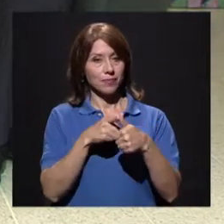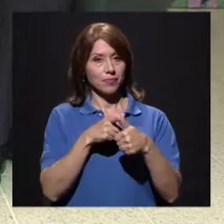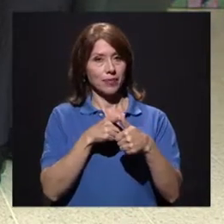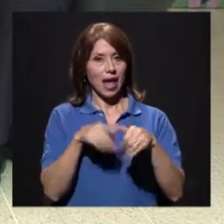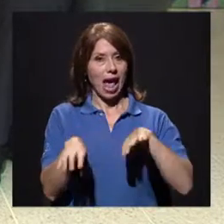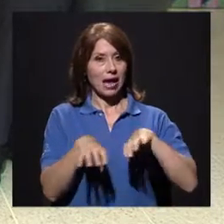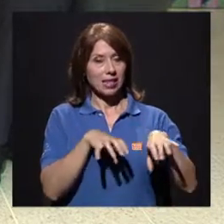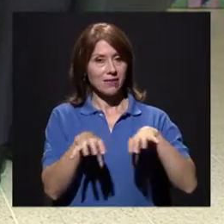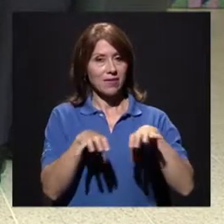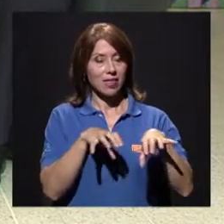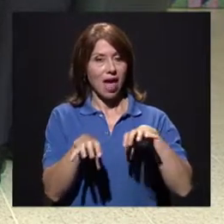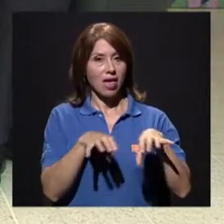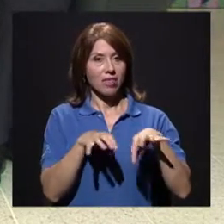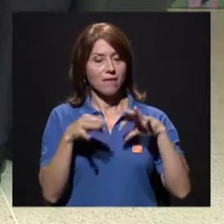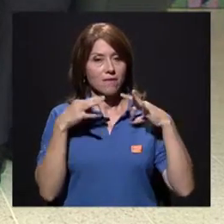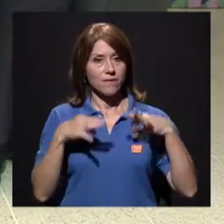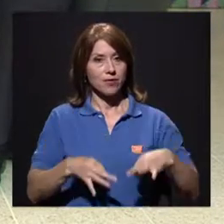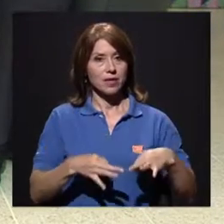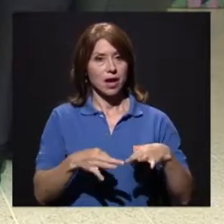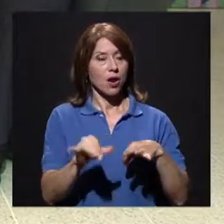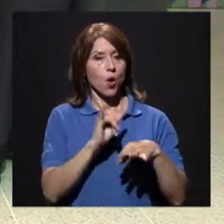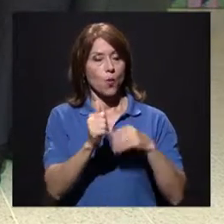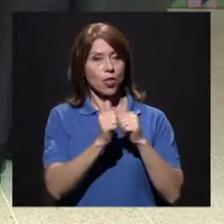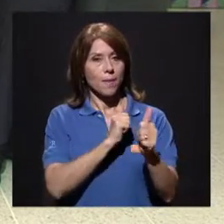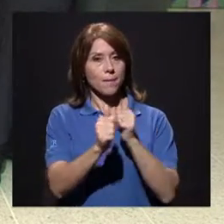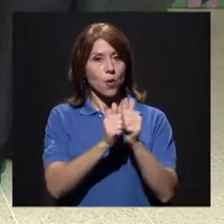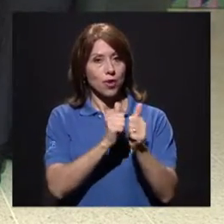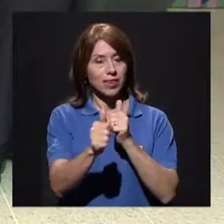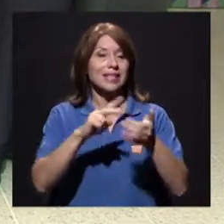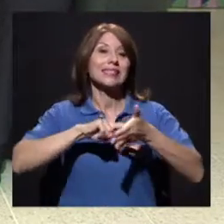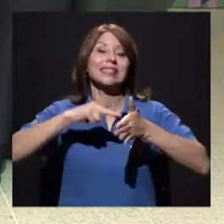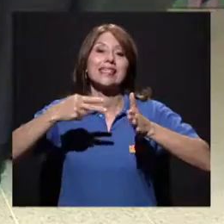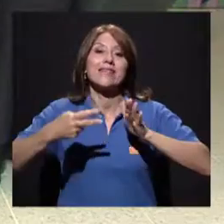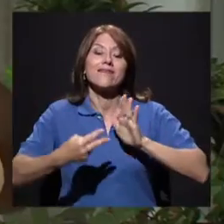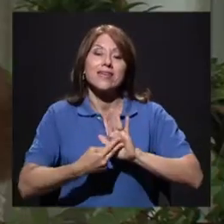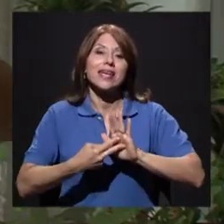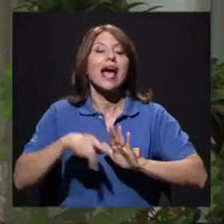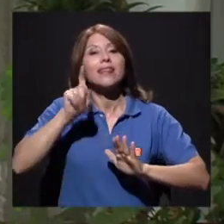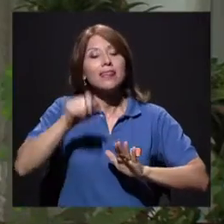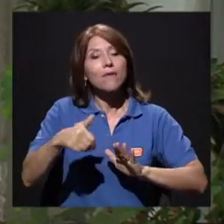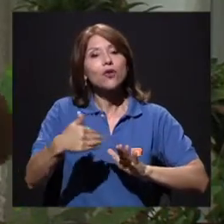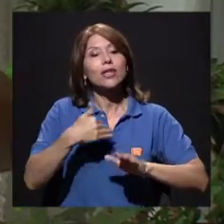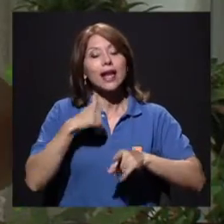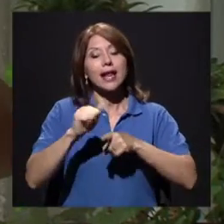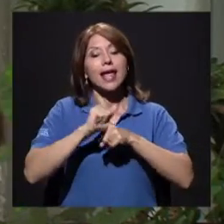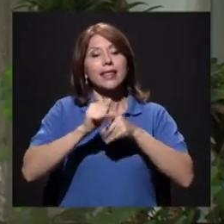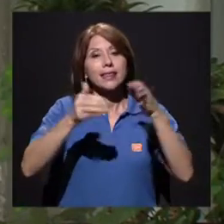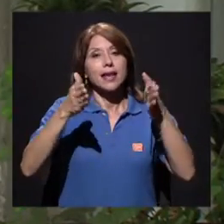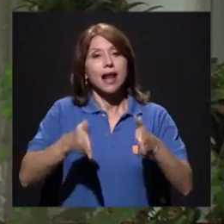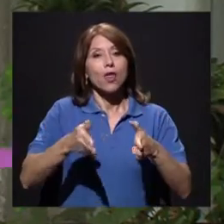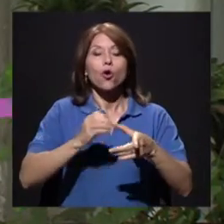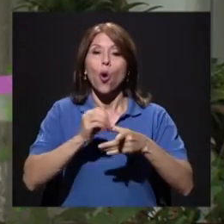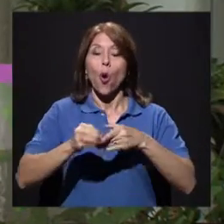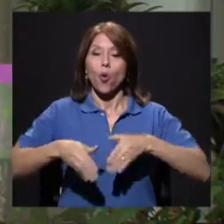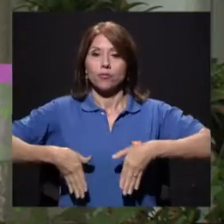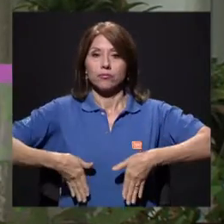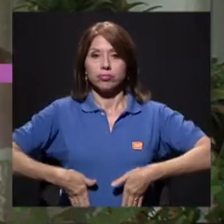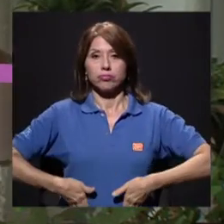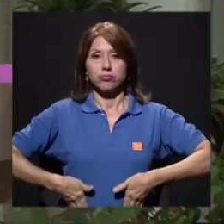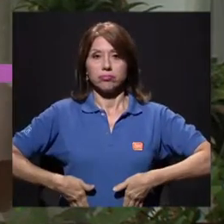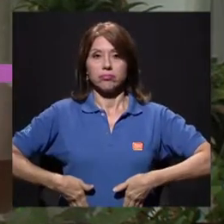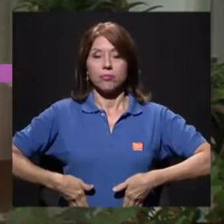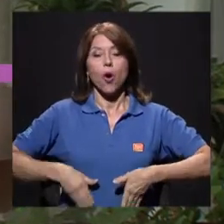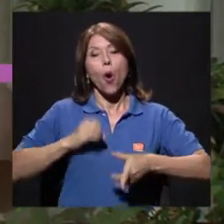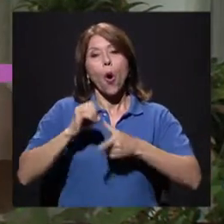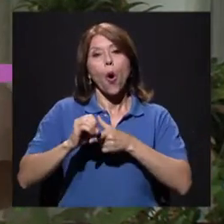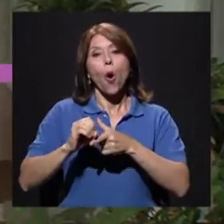una actividad como deporte, en teoría voy a tener un entrenador. O un preparador físico, un cuerpo técnico que